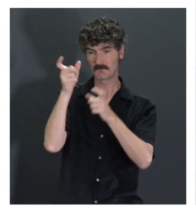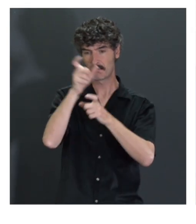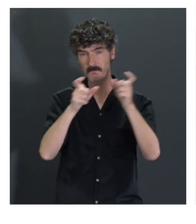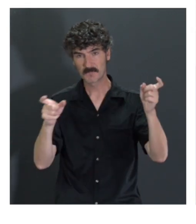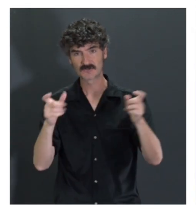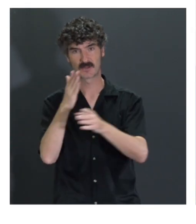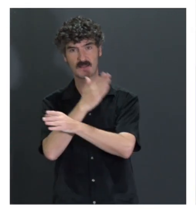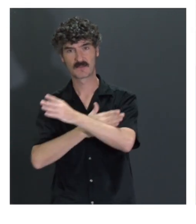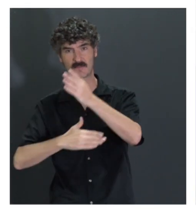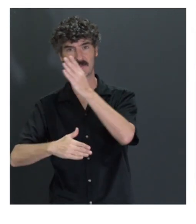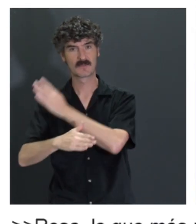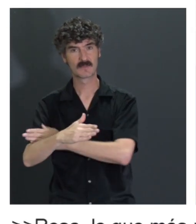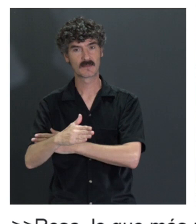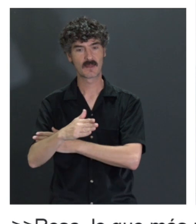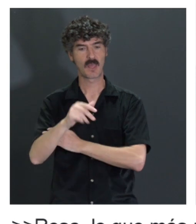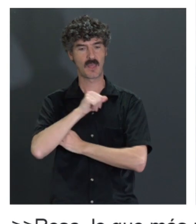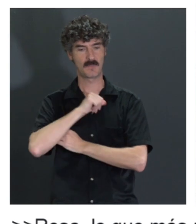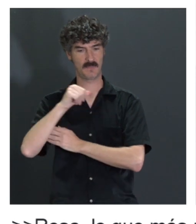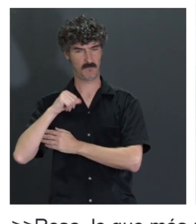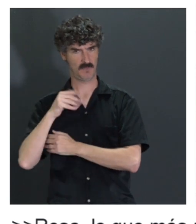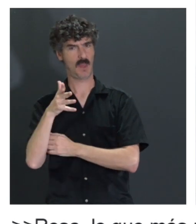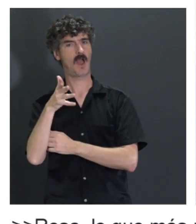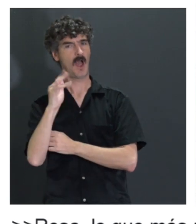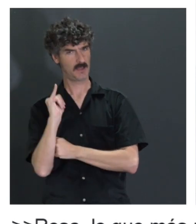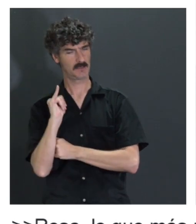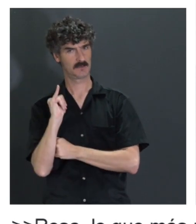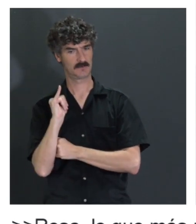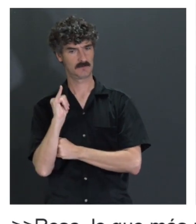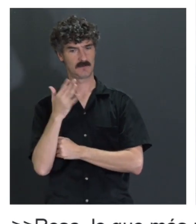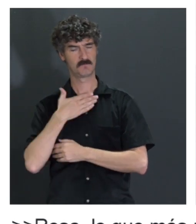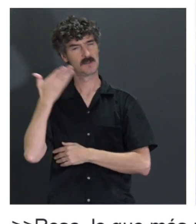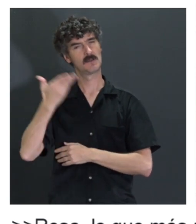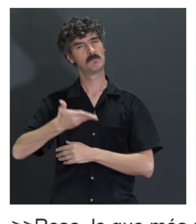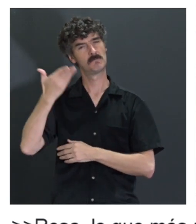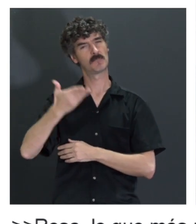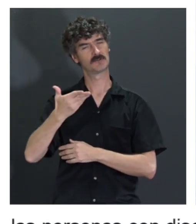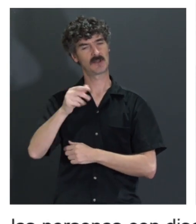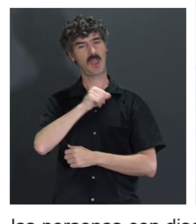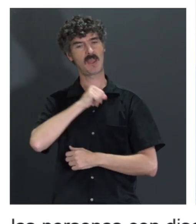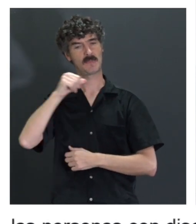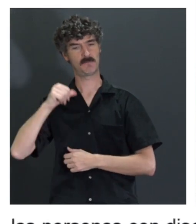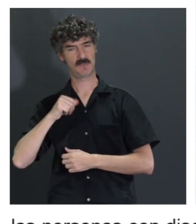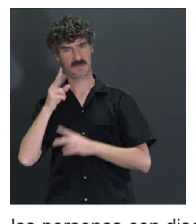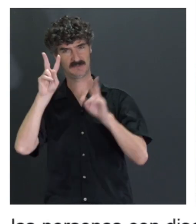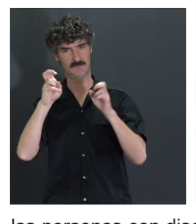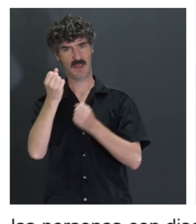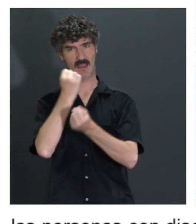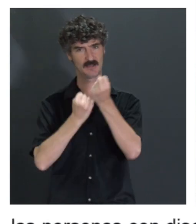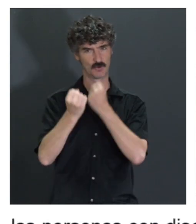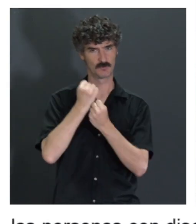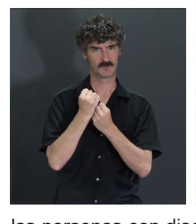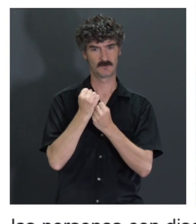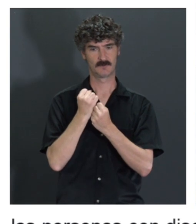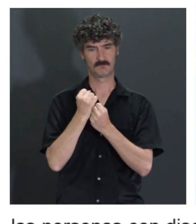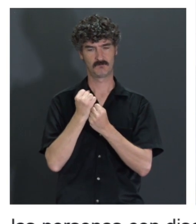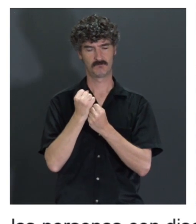con discapacidad tengan independencia. para mí lo importante es que tengan su independencia económica, que sean personas de